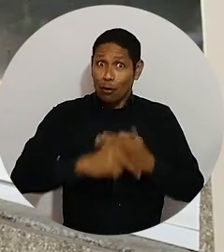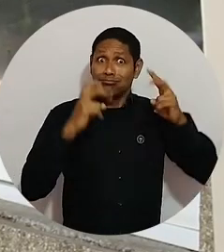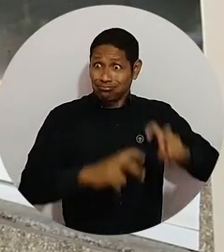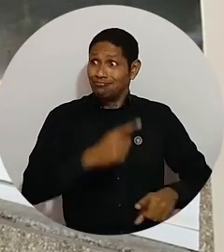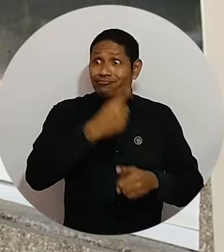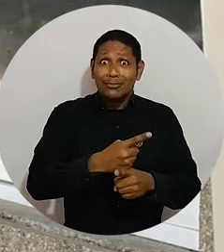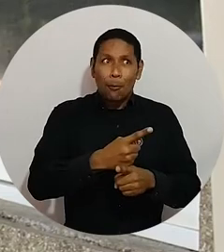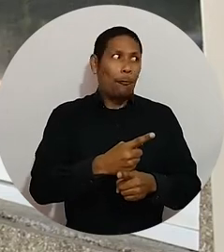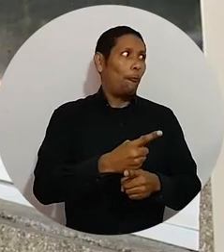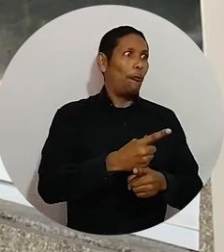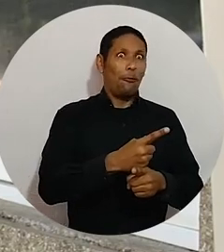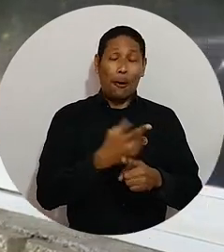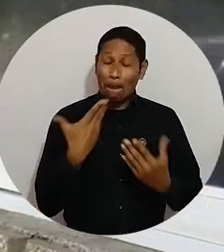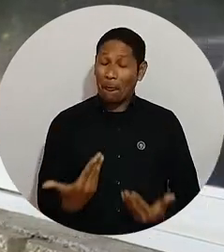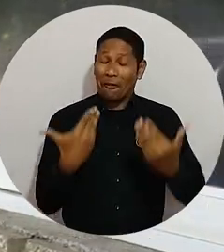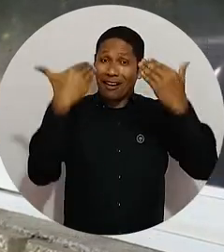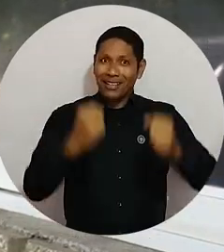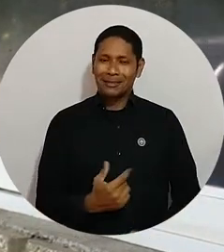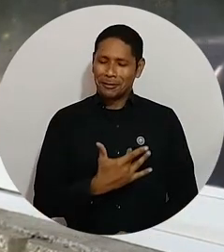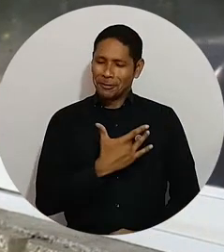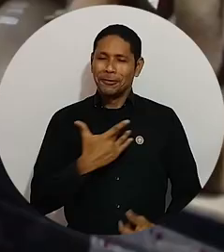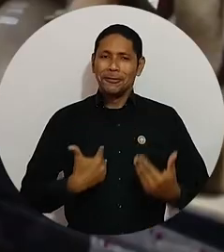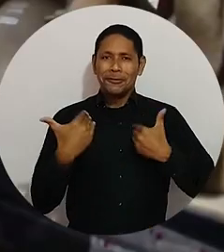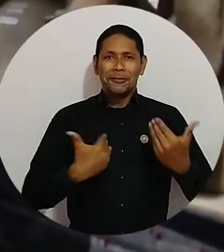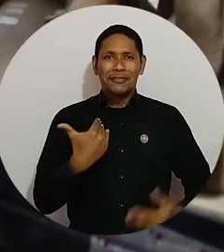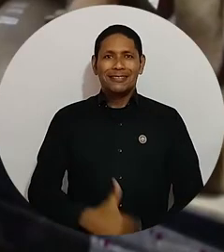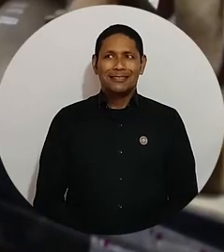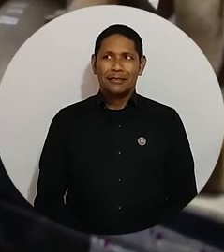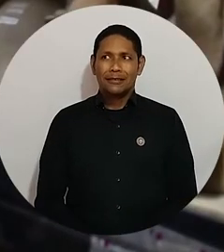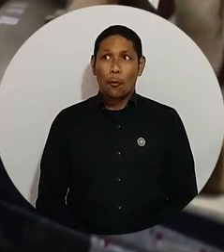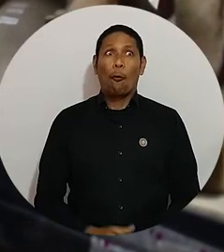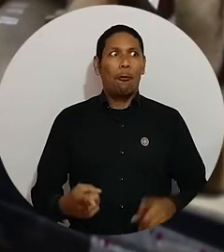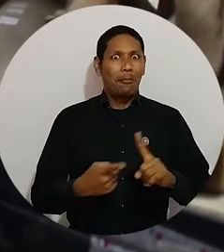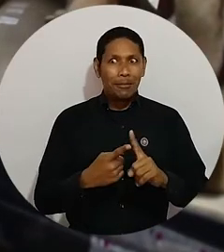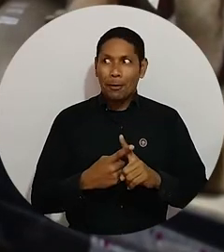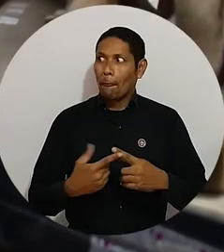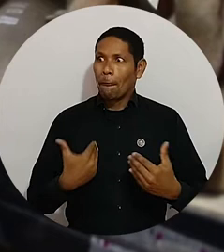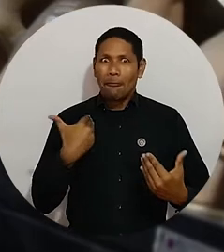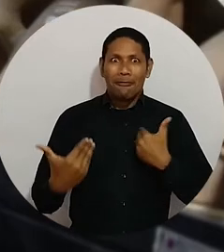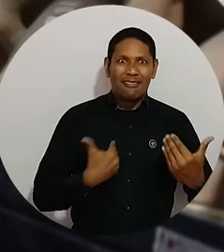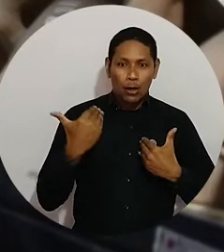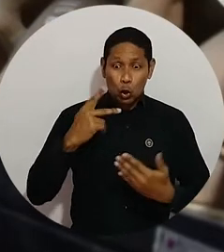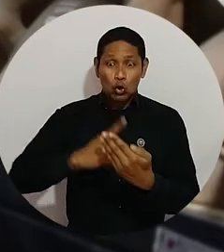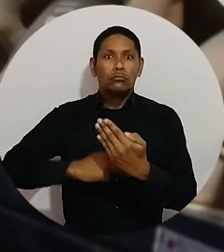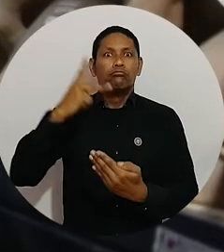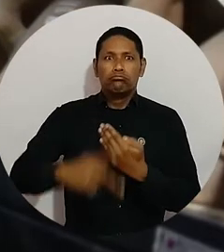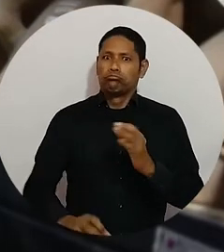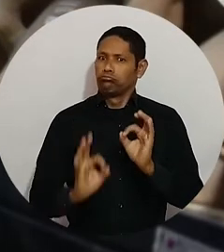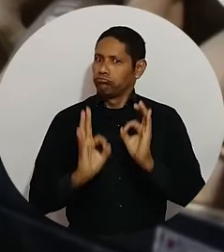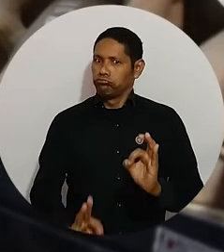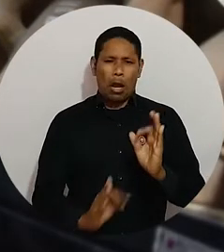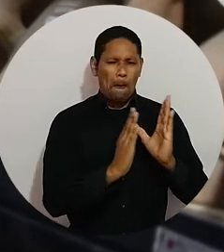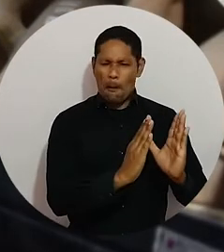sus proyectos de investigación para nosotros es de mucha satisfacción. Fue una gran satisfacción, primero porque el proyecto estaba